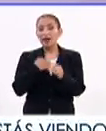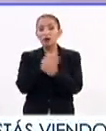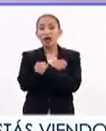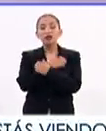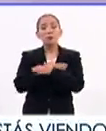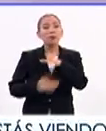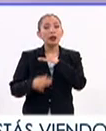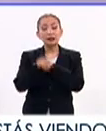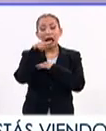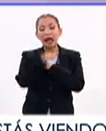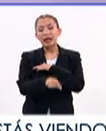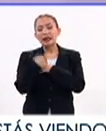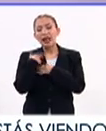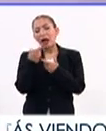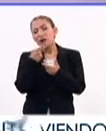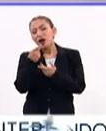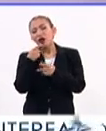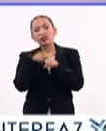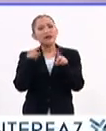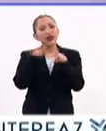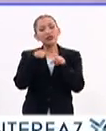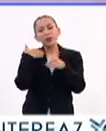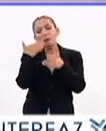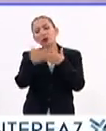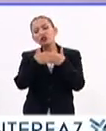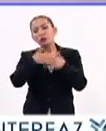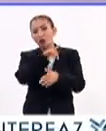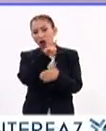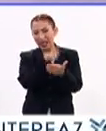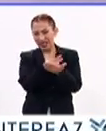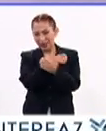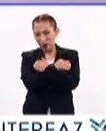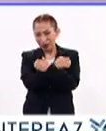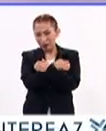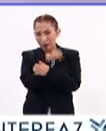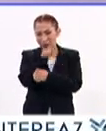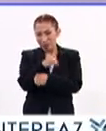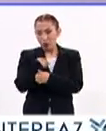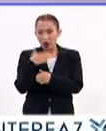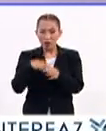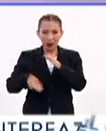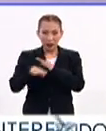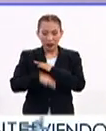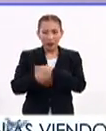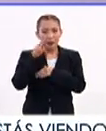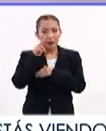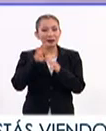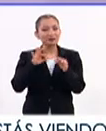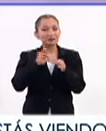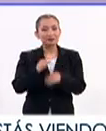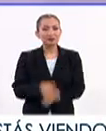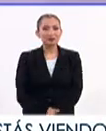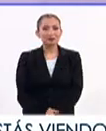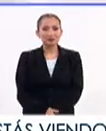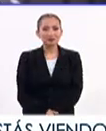Básica y ahí se esbozaron los alcances que tendrá la reforma educativa en este nivel escolar. Vamos a ver todos los detalles.